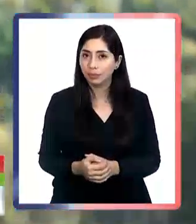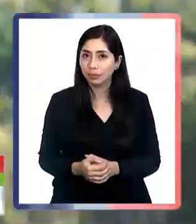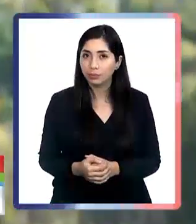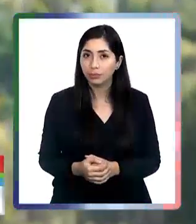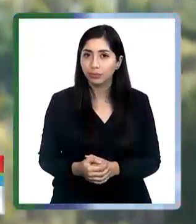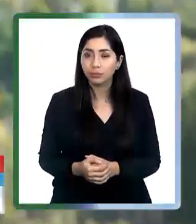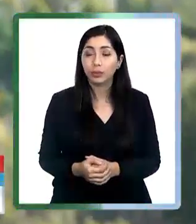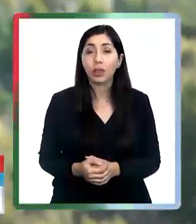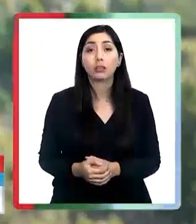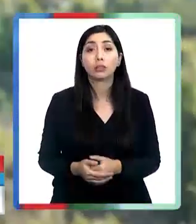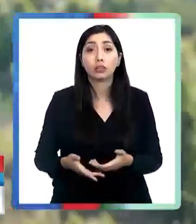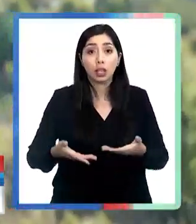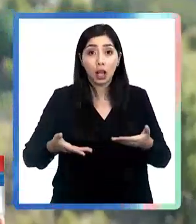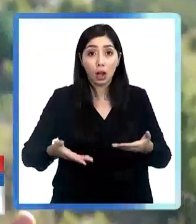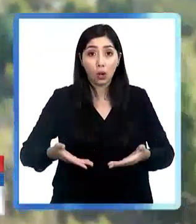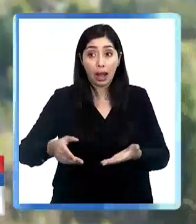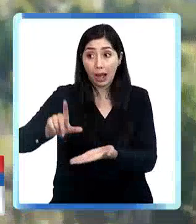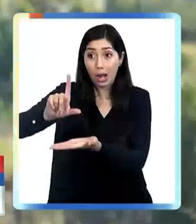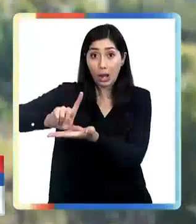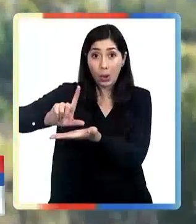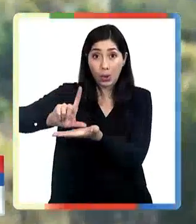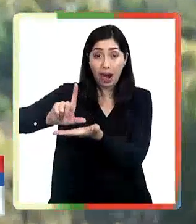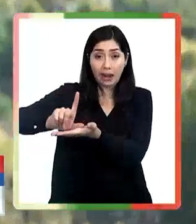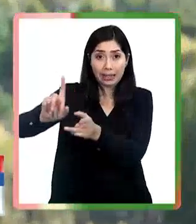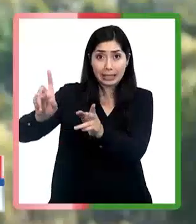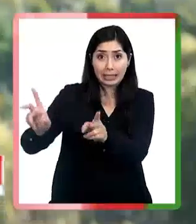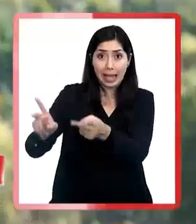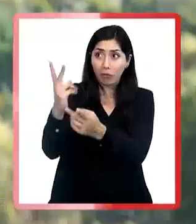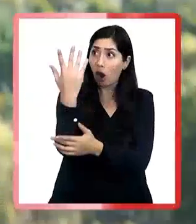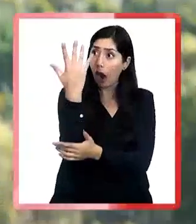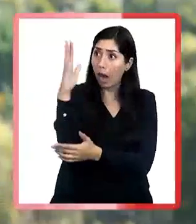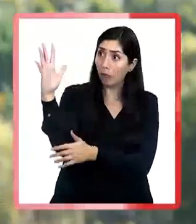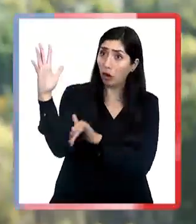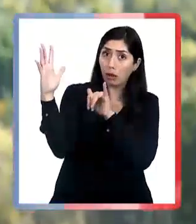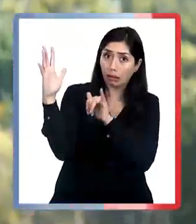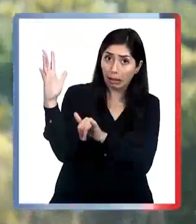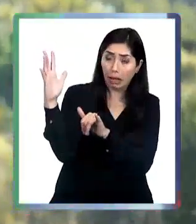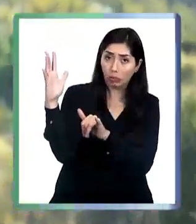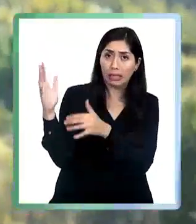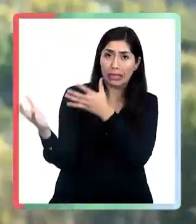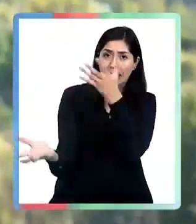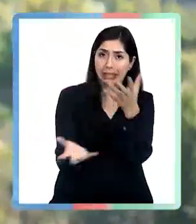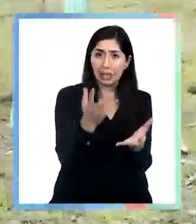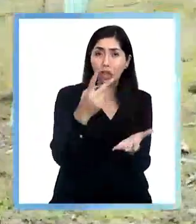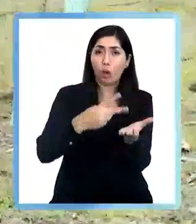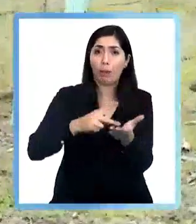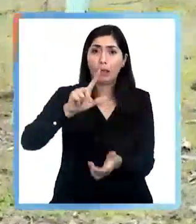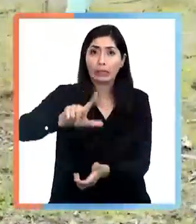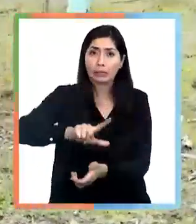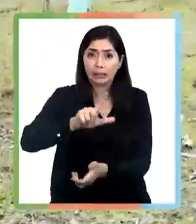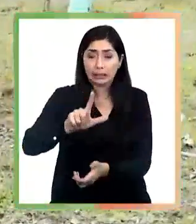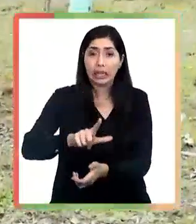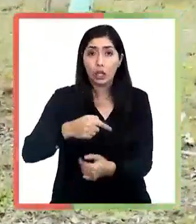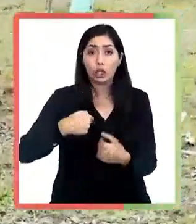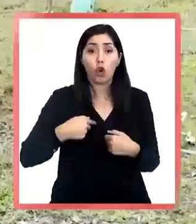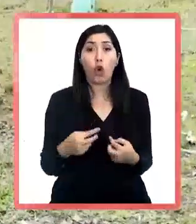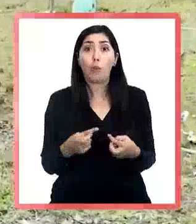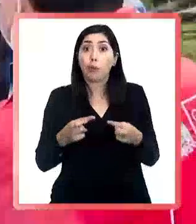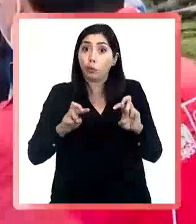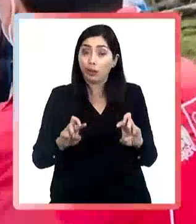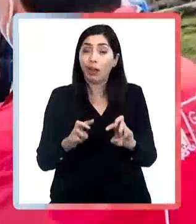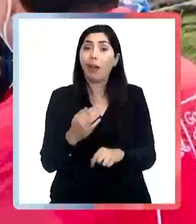la parte que se pudo salvar del incendio tan grande que hubo el 2017. Yo tuve la oportunidad de